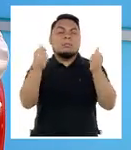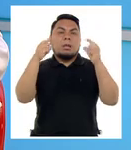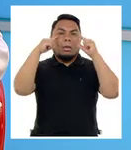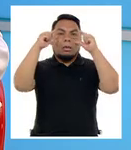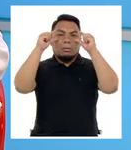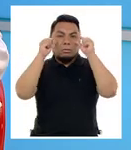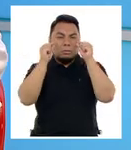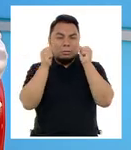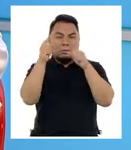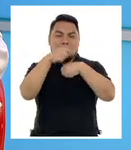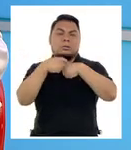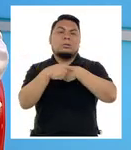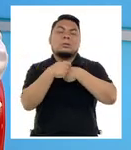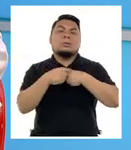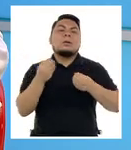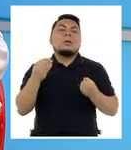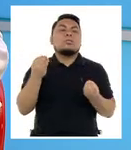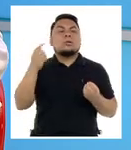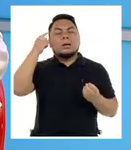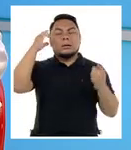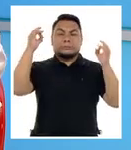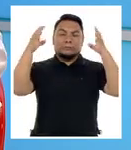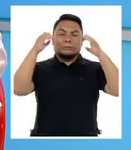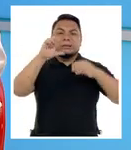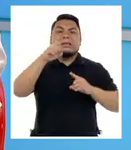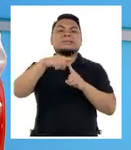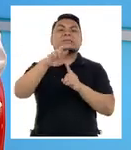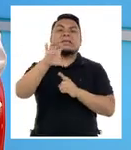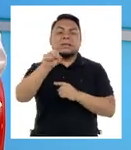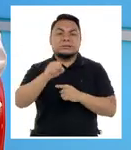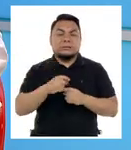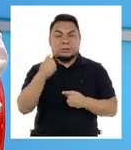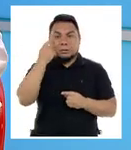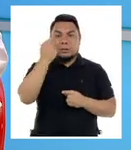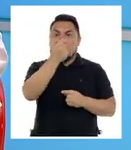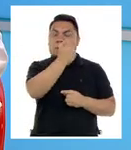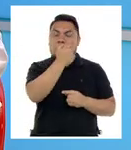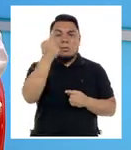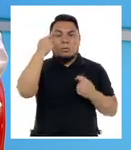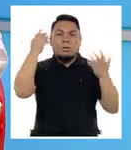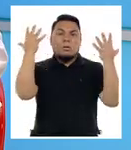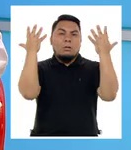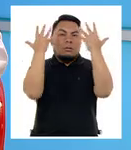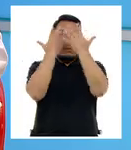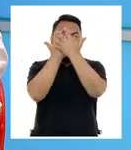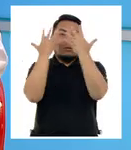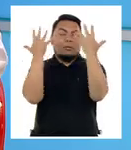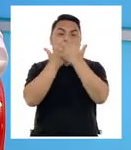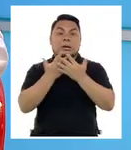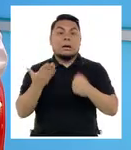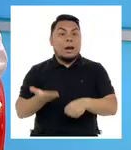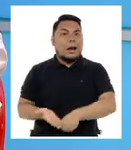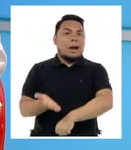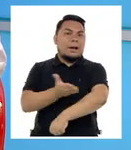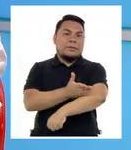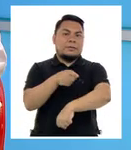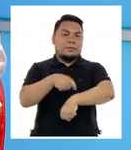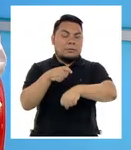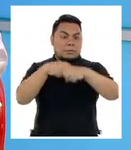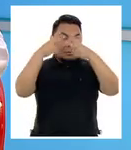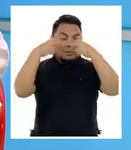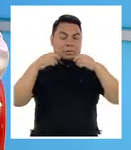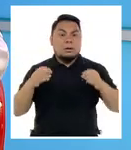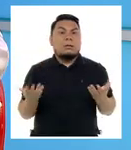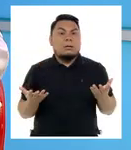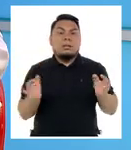cerosa central que es producida por un cambio de estrés. La mácula se llena de líquido y hace que no ve empañoso. Y si no es tratado a tiempo,